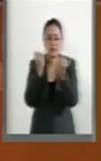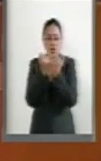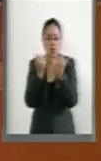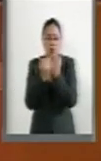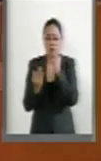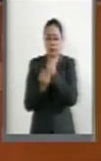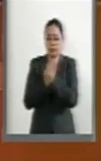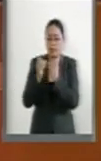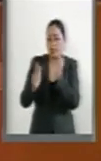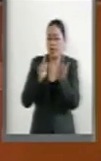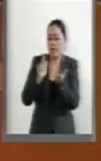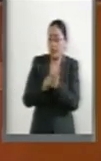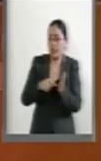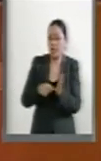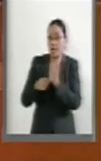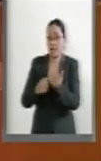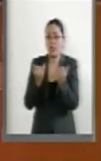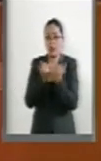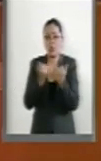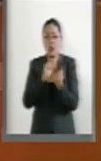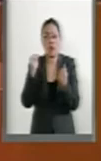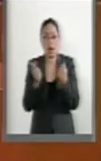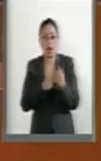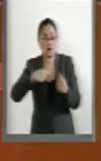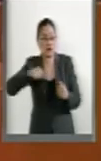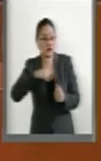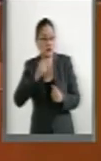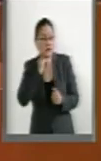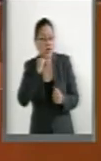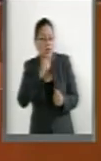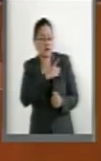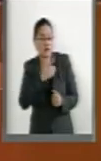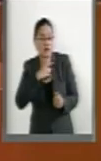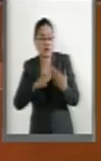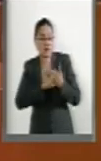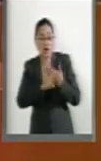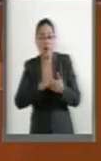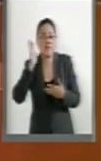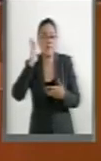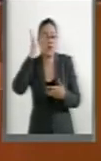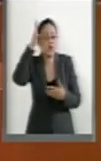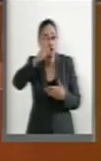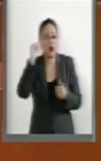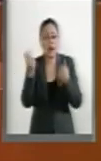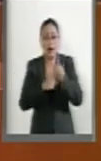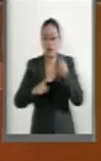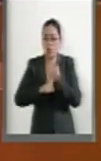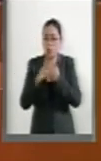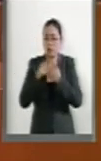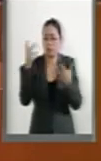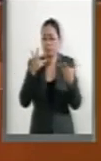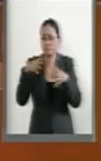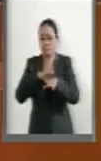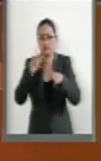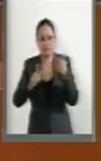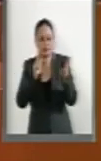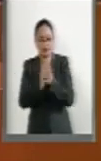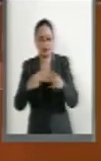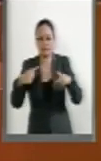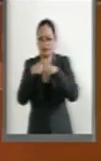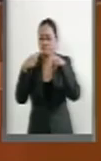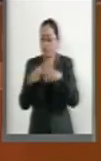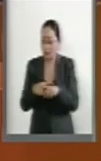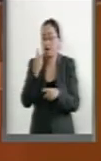amparo vigente, y tenemos interés como órgano legislativo de prevenir futuros conflictos y confusiones en las leyes aplicadas